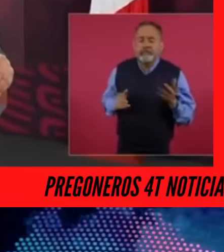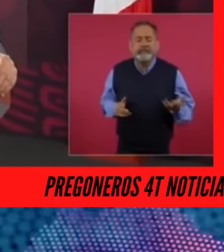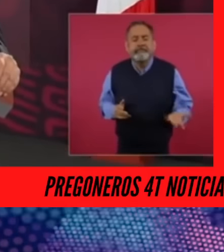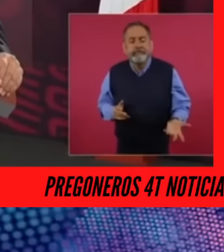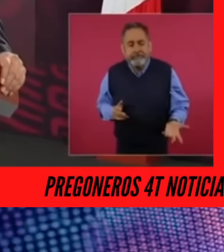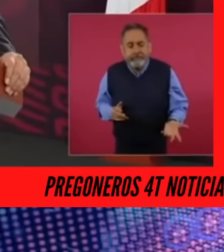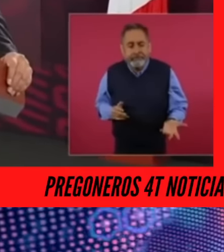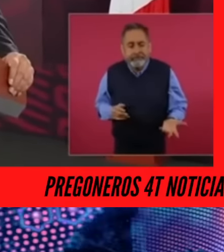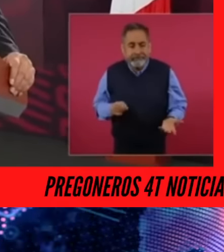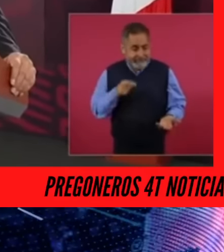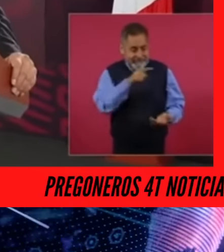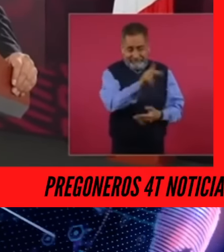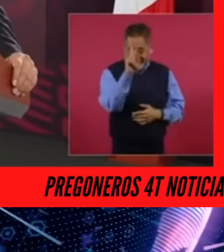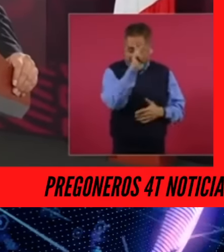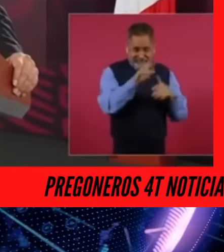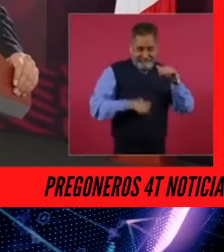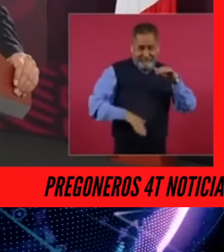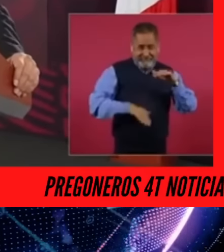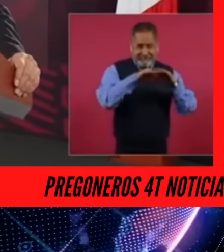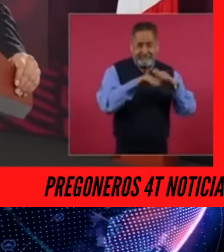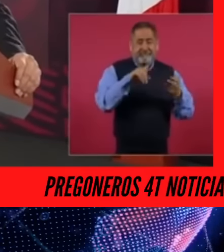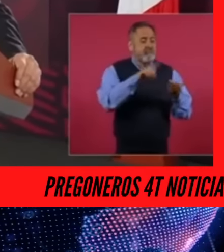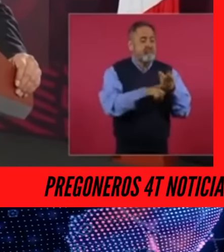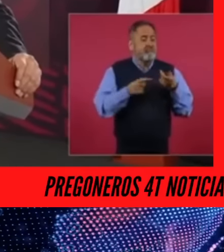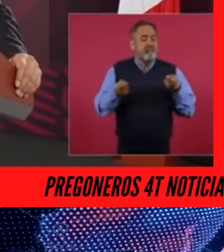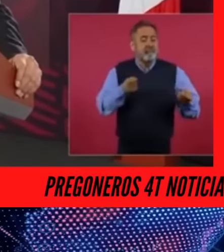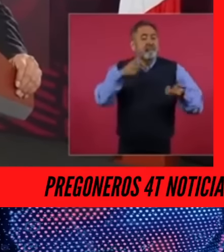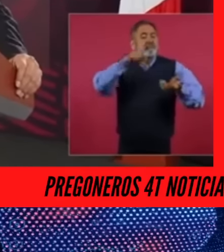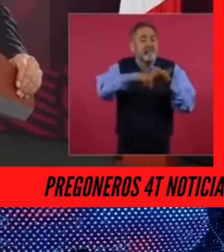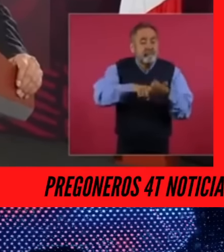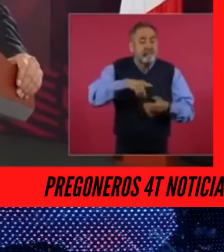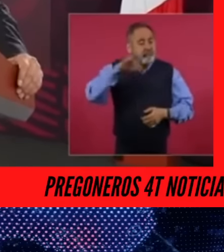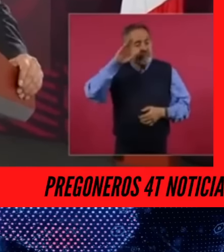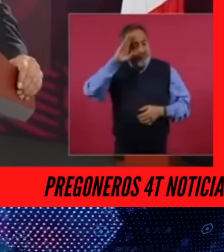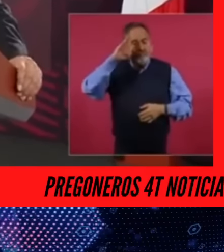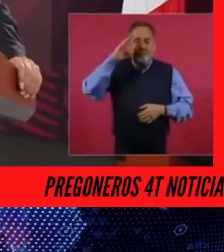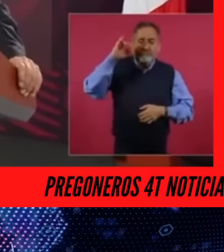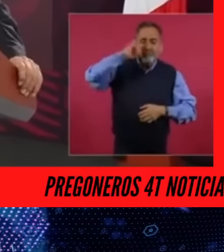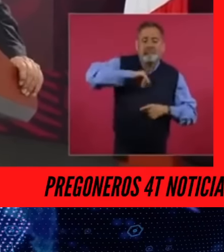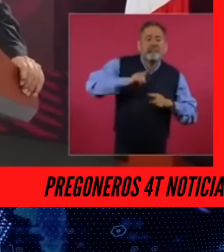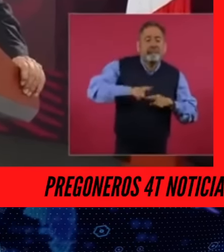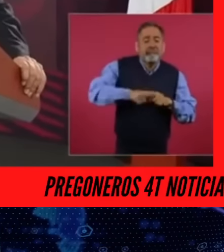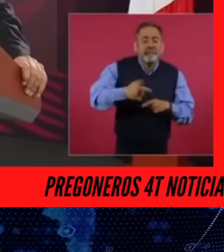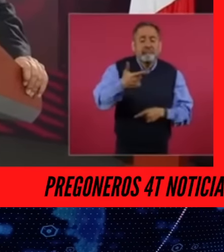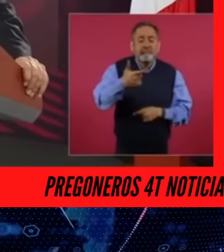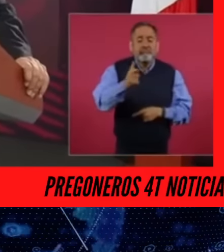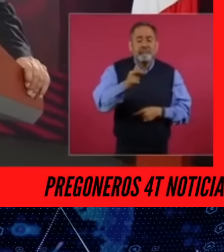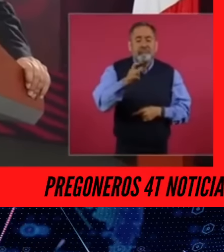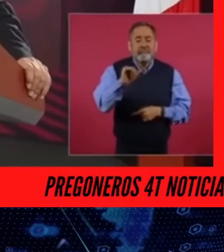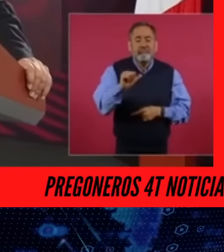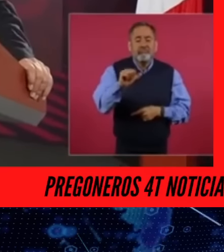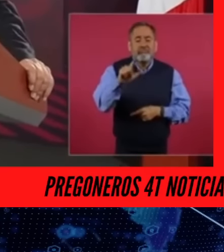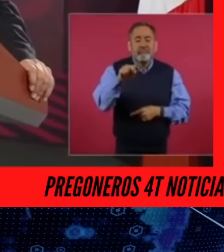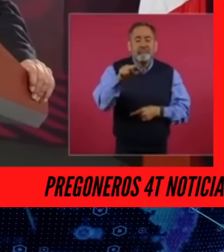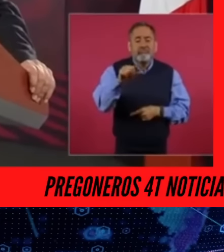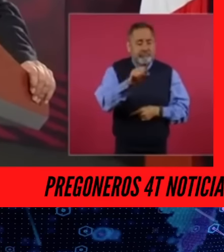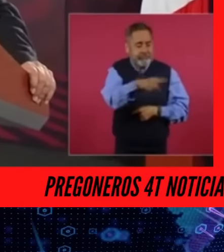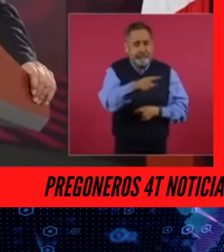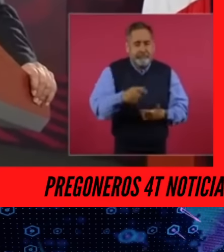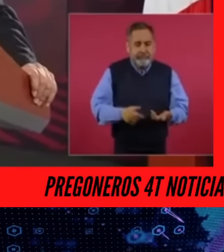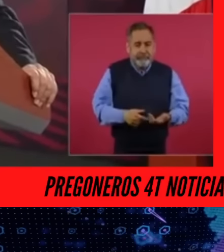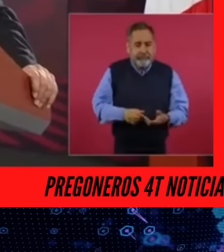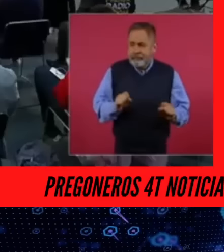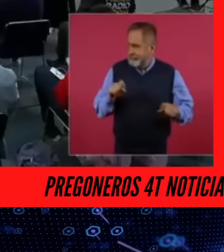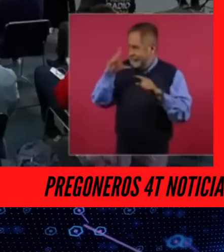Amigos, ¿qué tal? Muy buenas tardes. Muy buenos días y bienvenidos a Fregoneros 4T Noticias. Les habla su amigo Pedro.